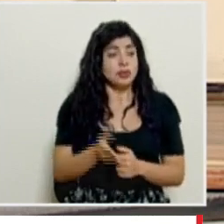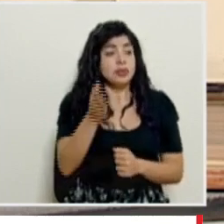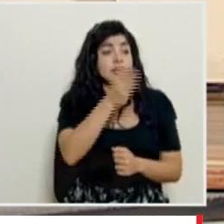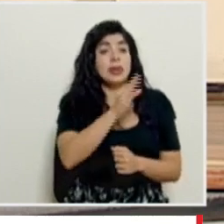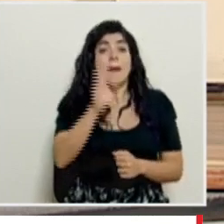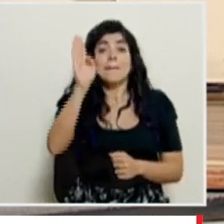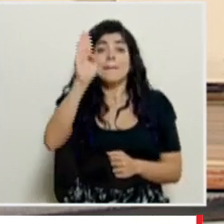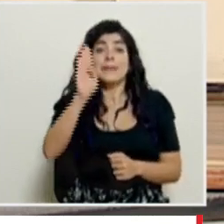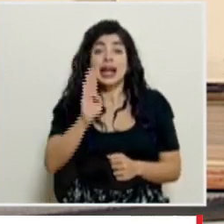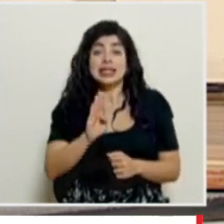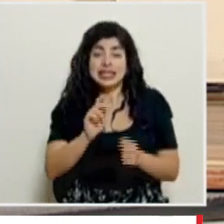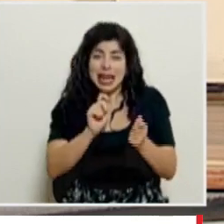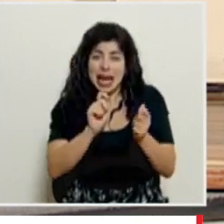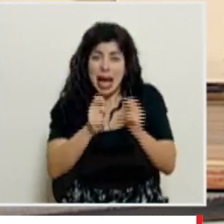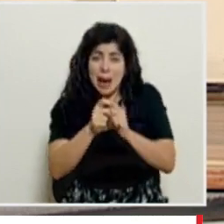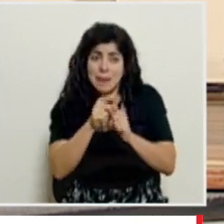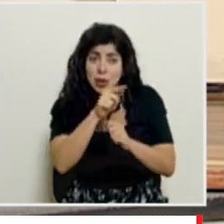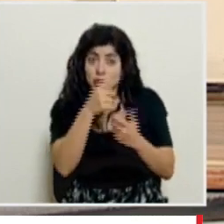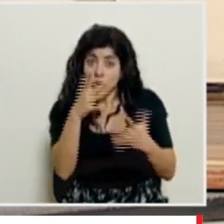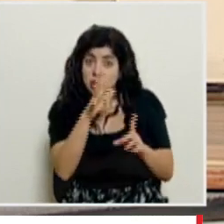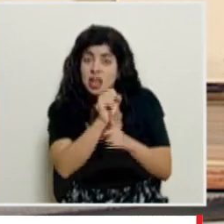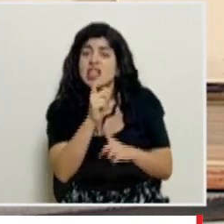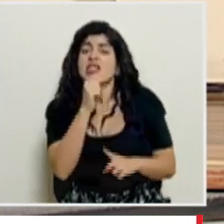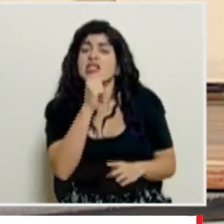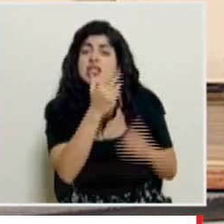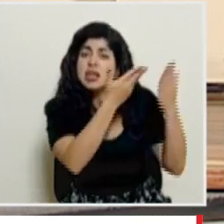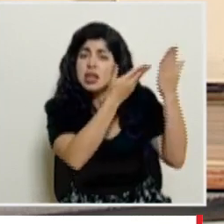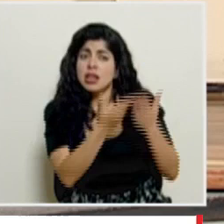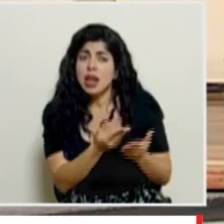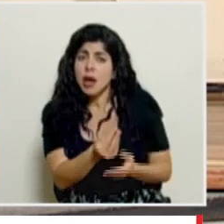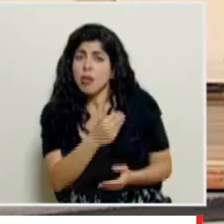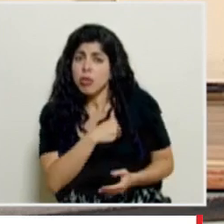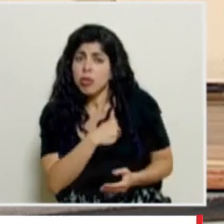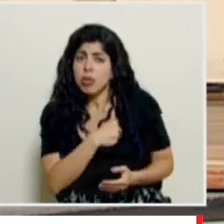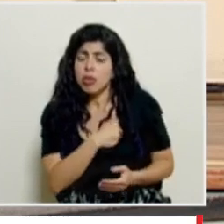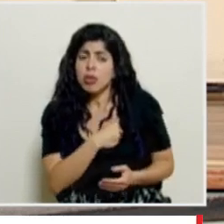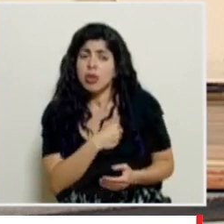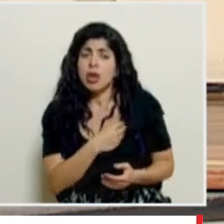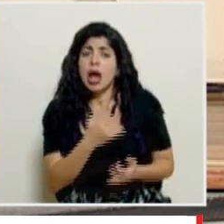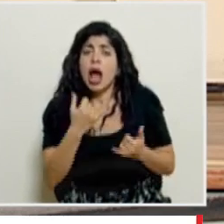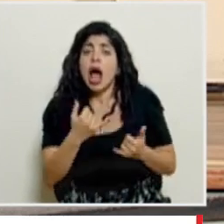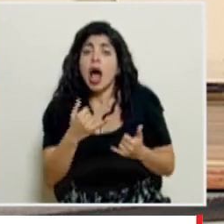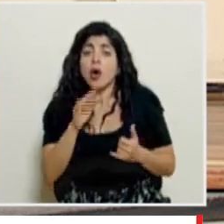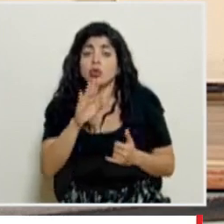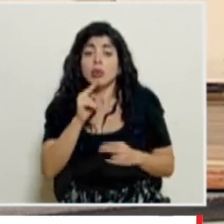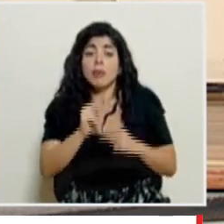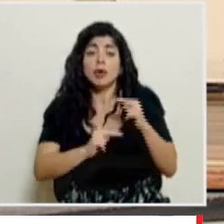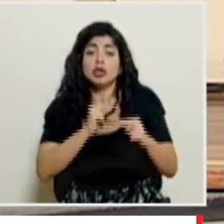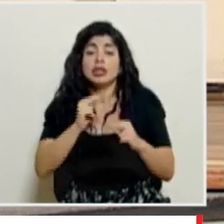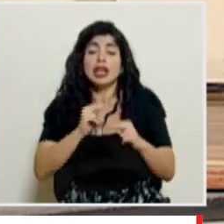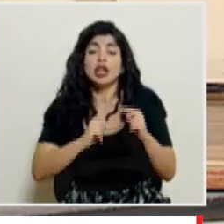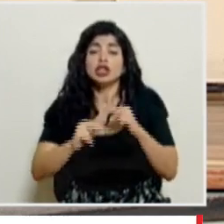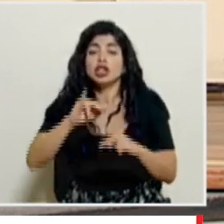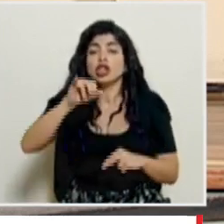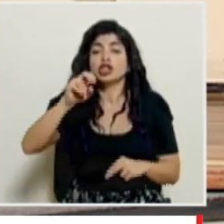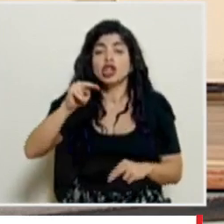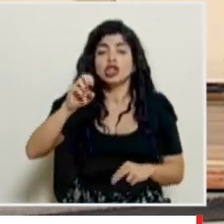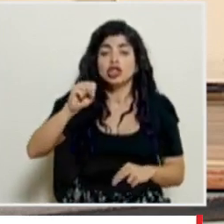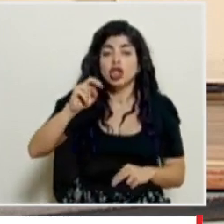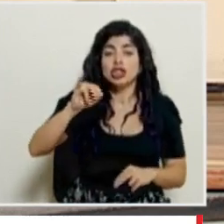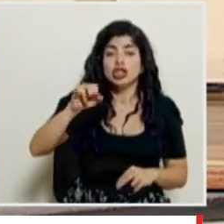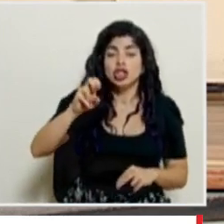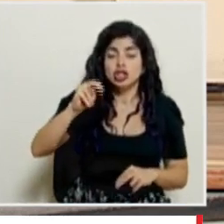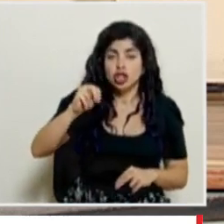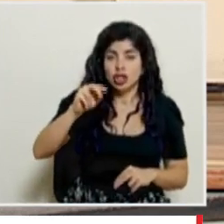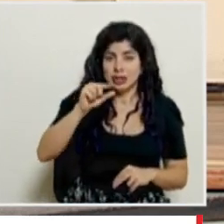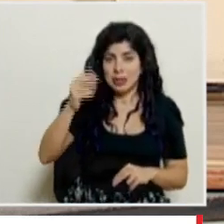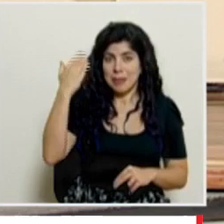brasileña se tiene el nexo epidemiológico ¿y cuál es el estado de las negociaciones con Johnson & Johnson que comentó usted